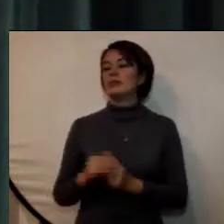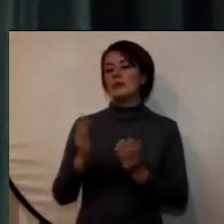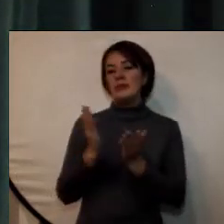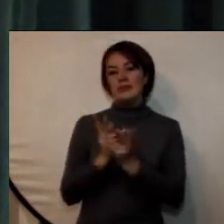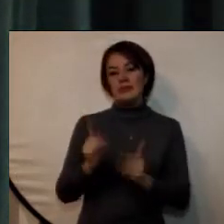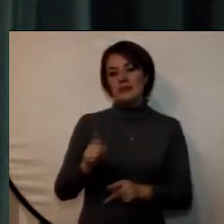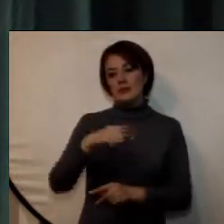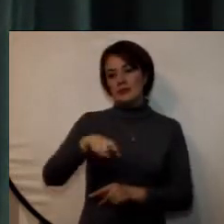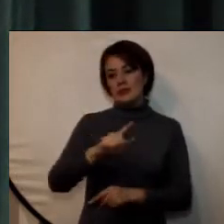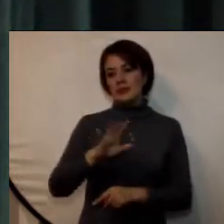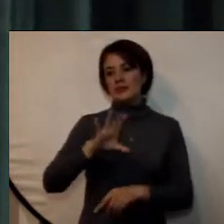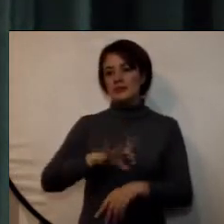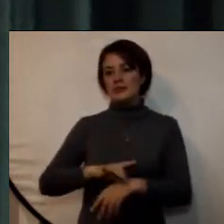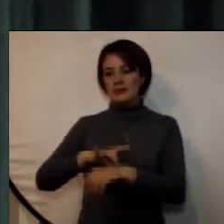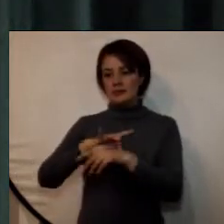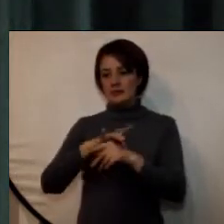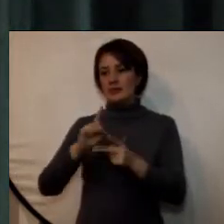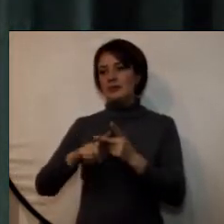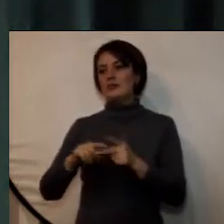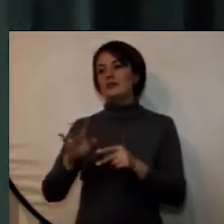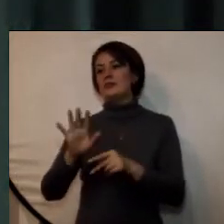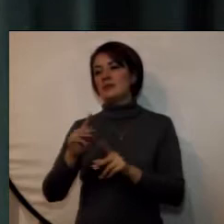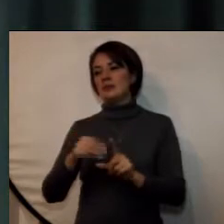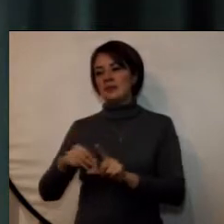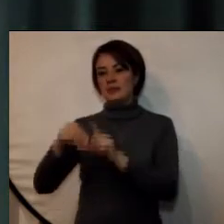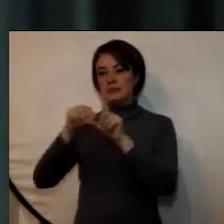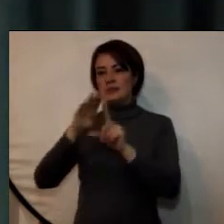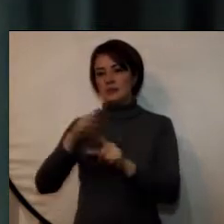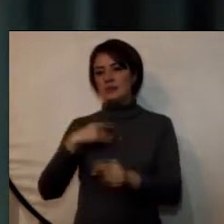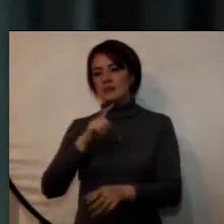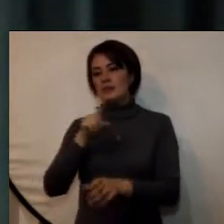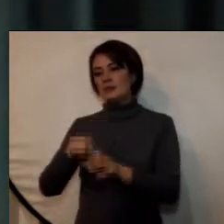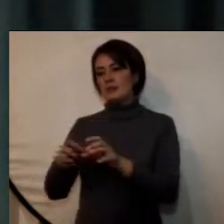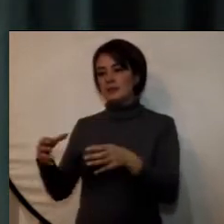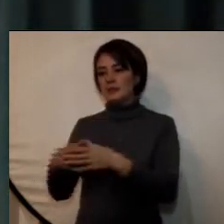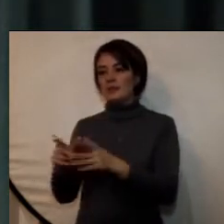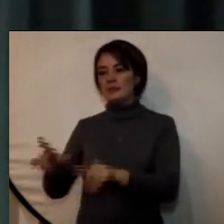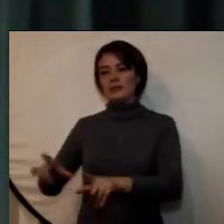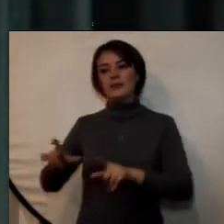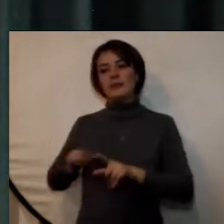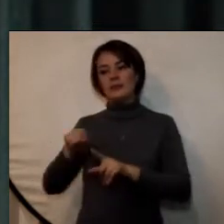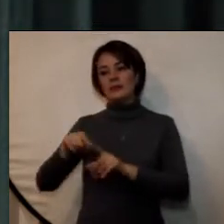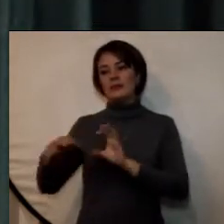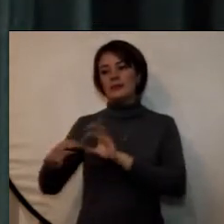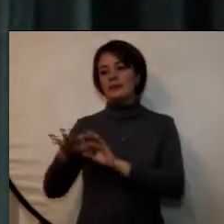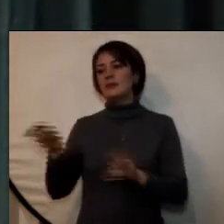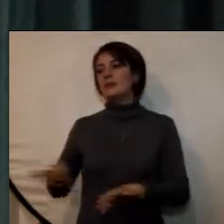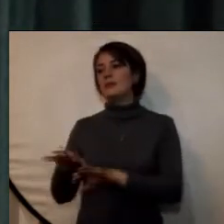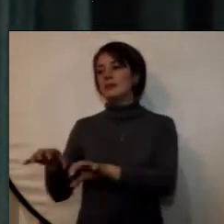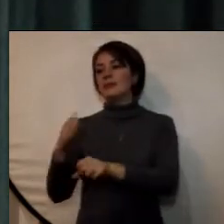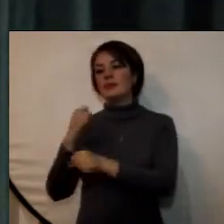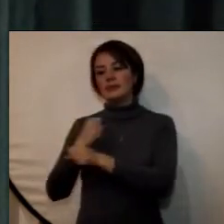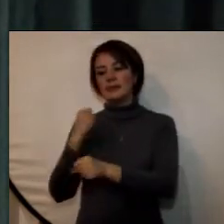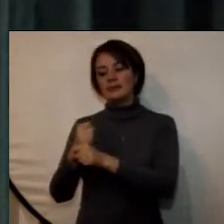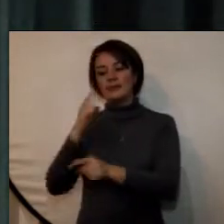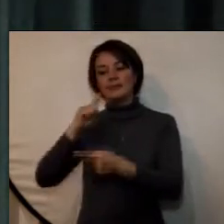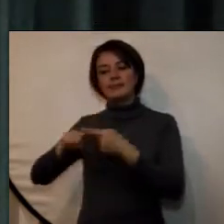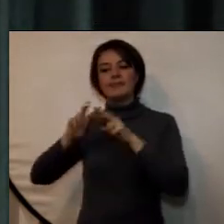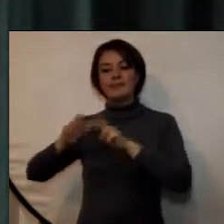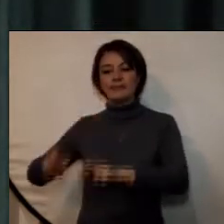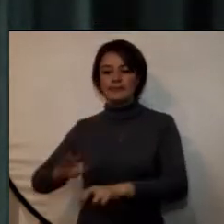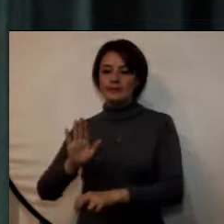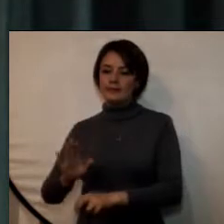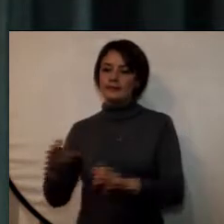maestría doctorado se pueden vincular como asistentes graduados en cuya modalidad realizan actividades para su trabajo de investigación